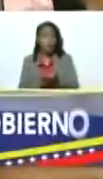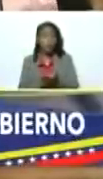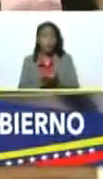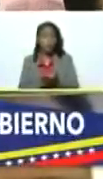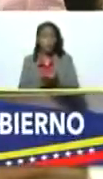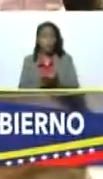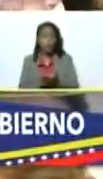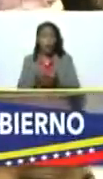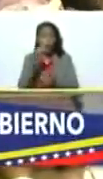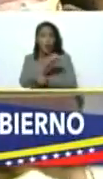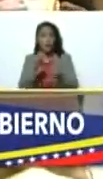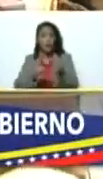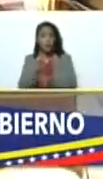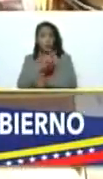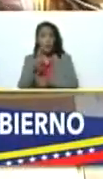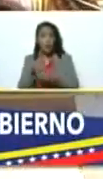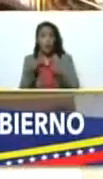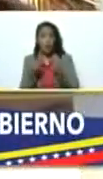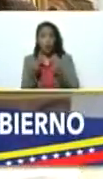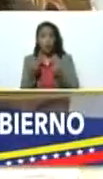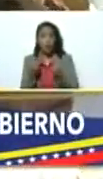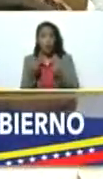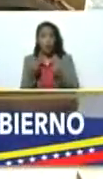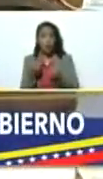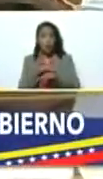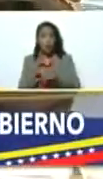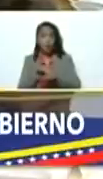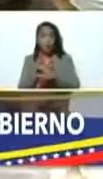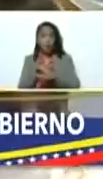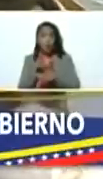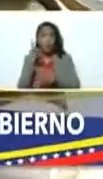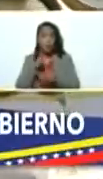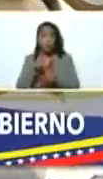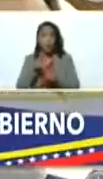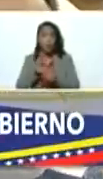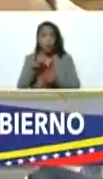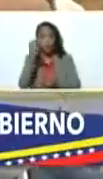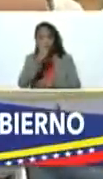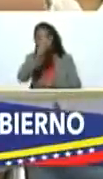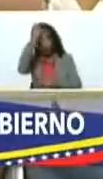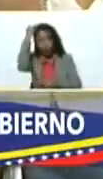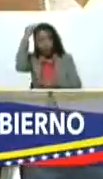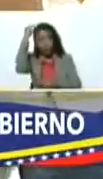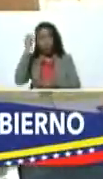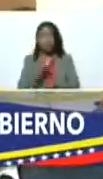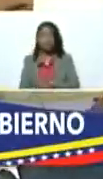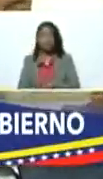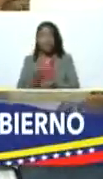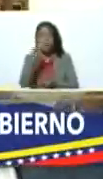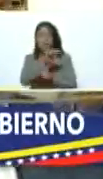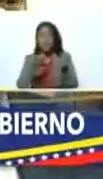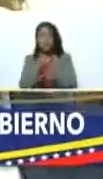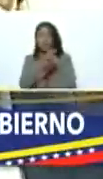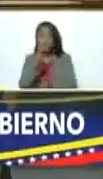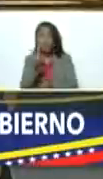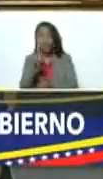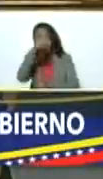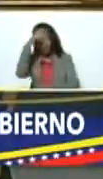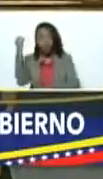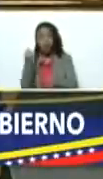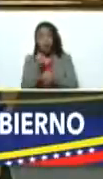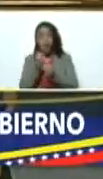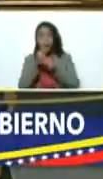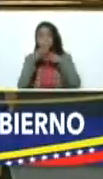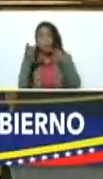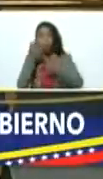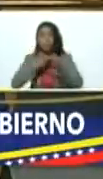el vicepresidente de economía ministro de petróleo taret el aysami y al vicepresidente de obras públicas